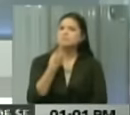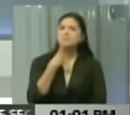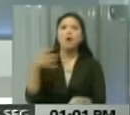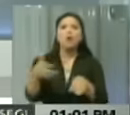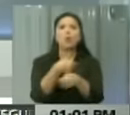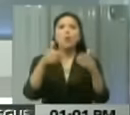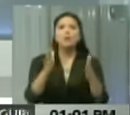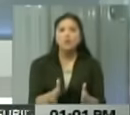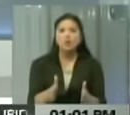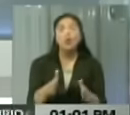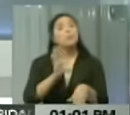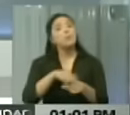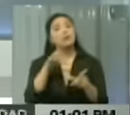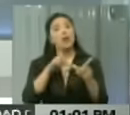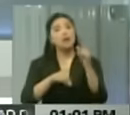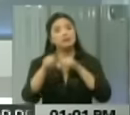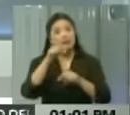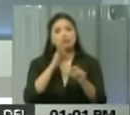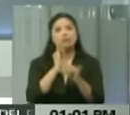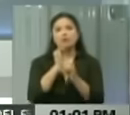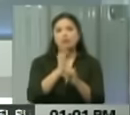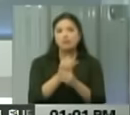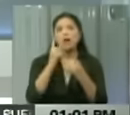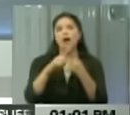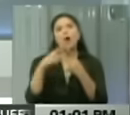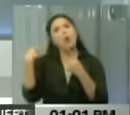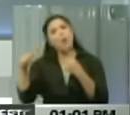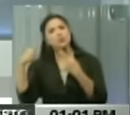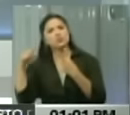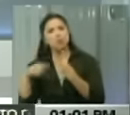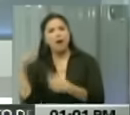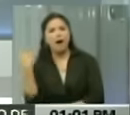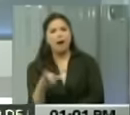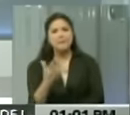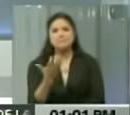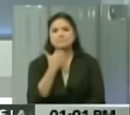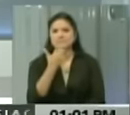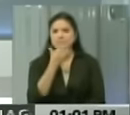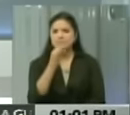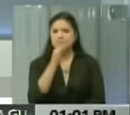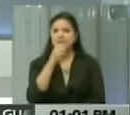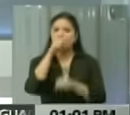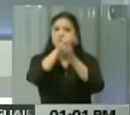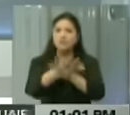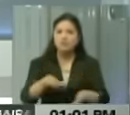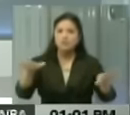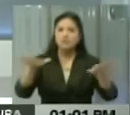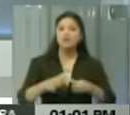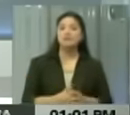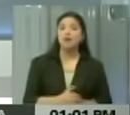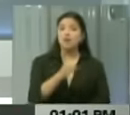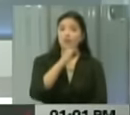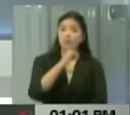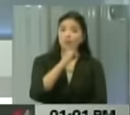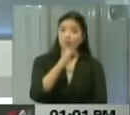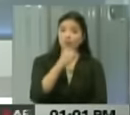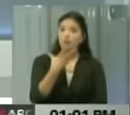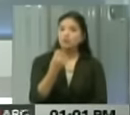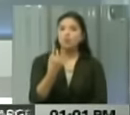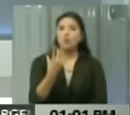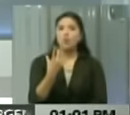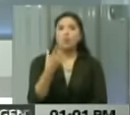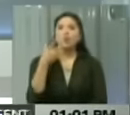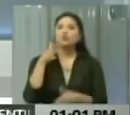gobernador, toda vez que por las redes sociales y algunos medios de comunicación se han dado a la tarea de difundir información no basada